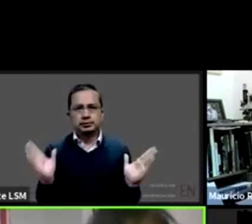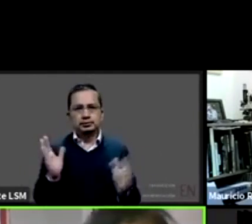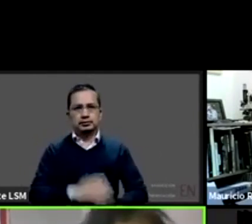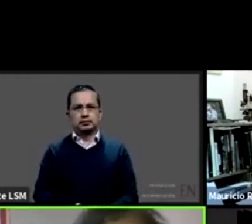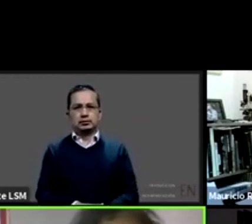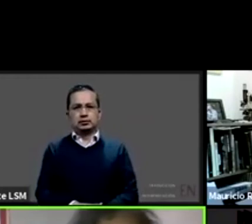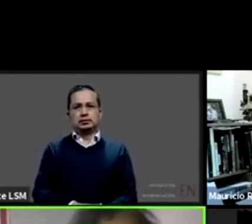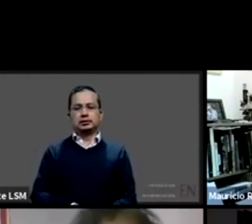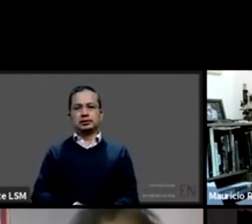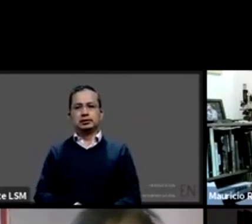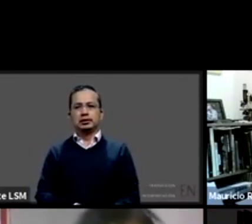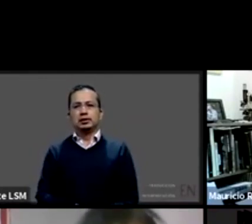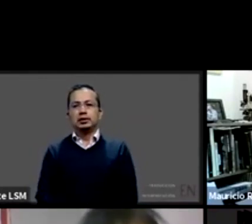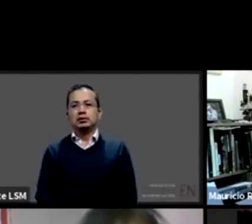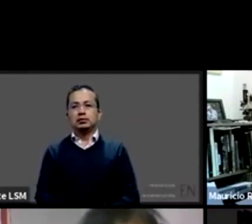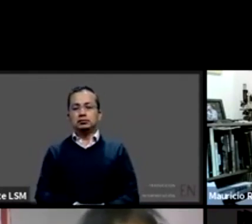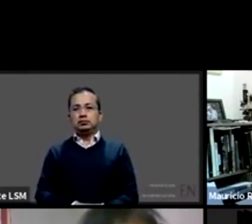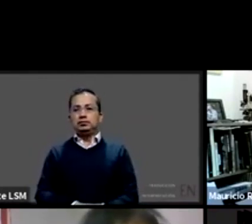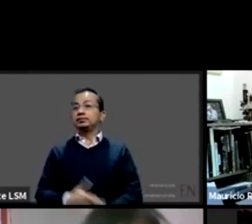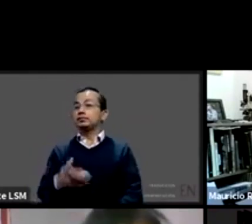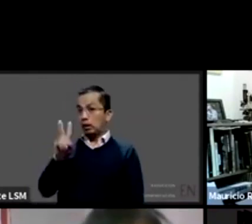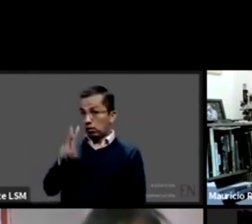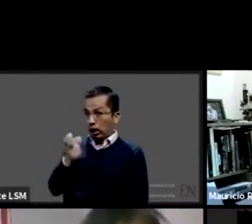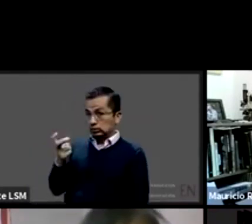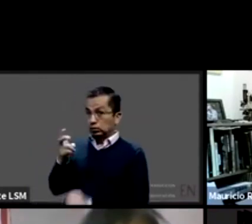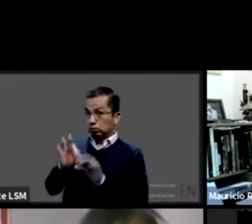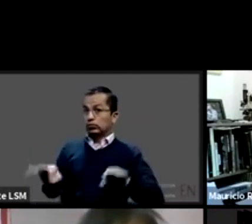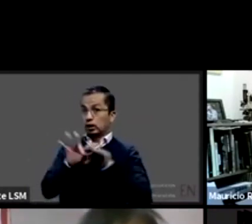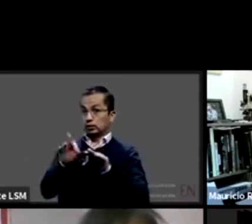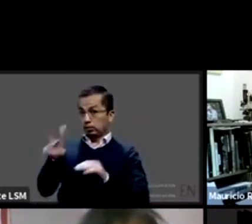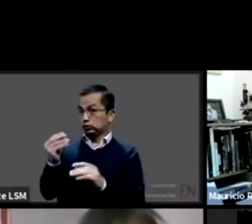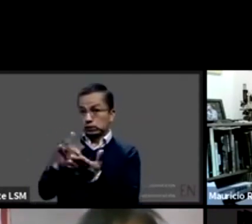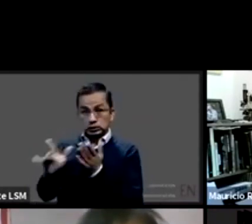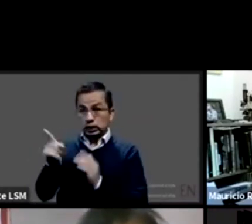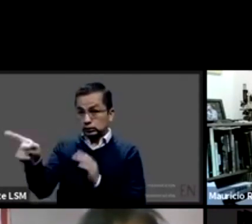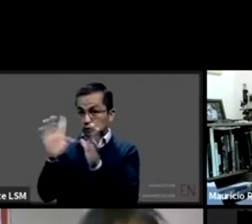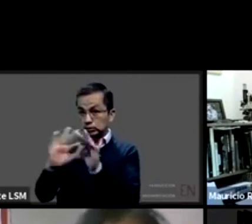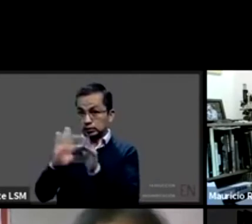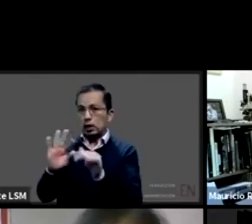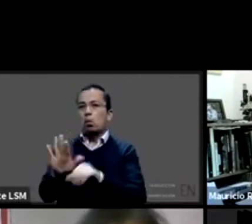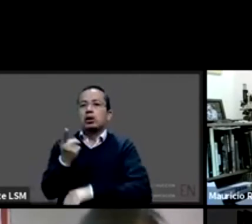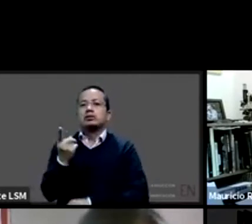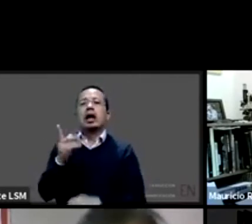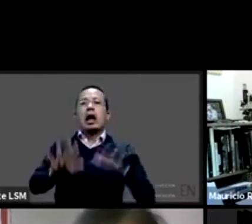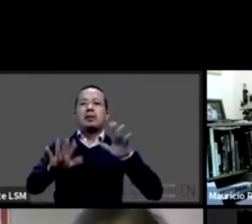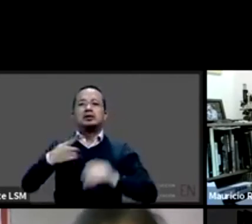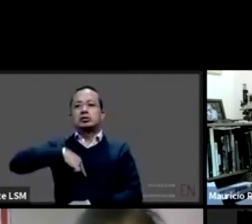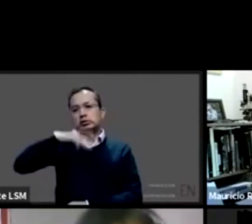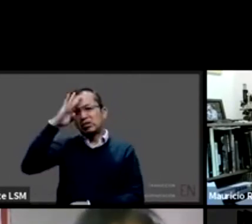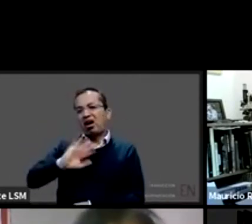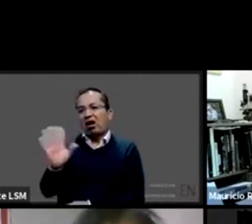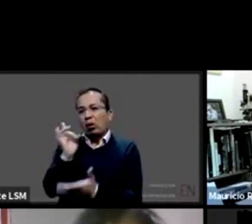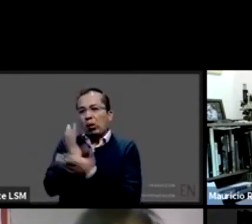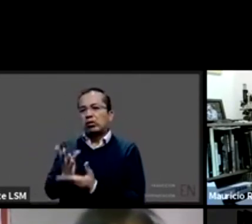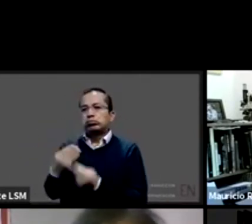puertas eso es clave Nachely que bueno que lo menciones porque uno pensaría que se convierte en un trámite más que quizá esperando ya cuando